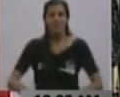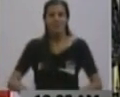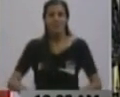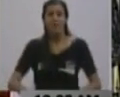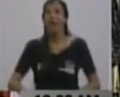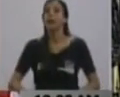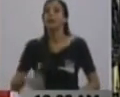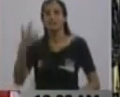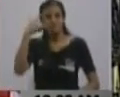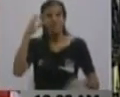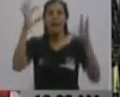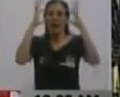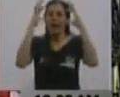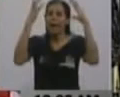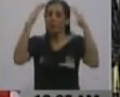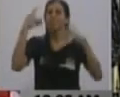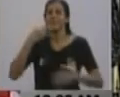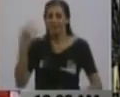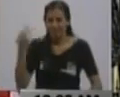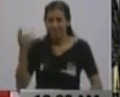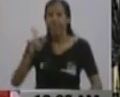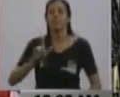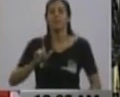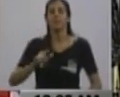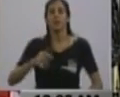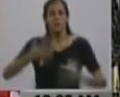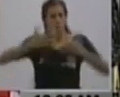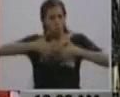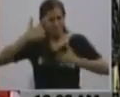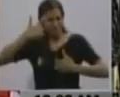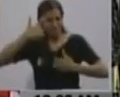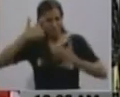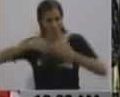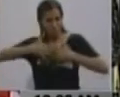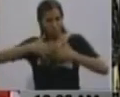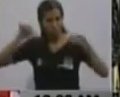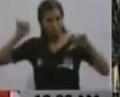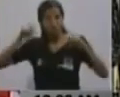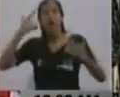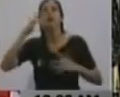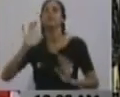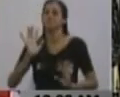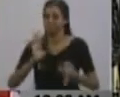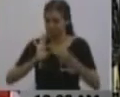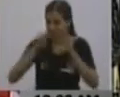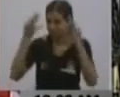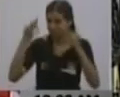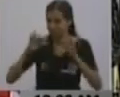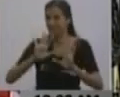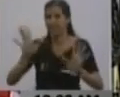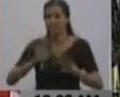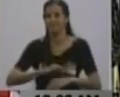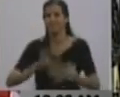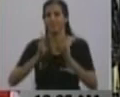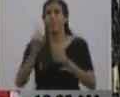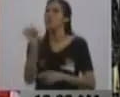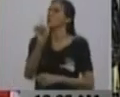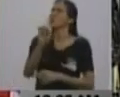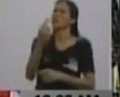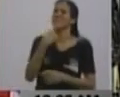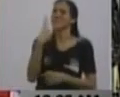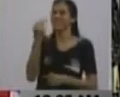Ah, no, lo de Ramos Alú, ¿verdad que sí iba a darle? Lo del motor, ese que tenía Ramos Alú, ella tradujo la cosa. Pues después dijo, no, no.